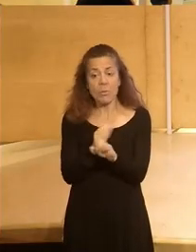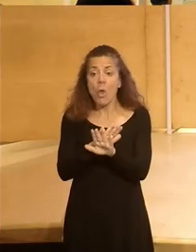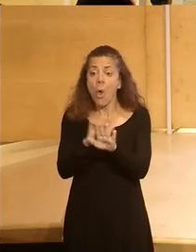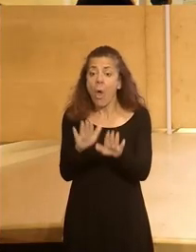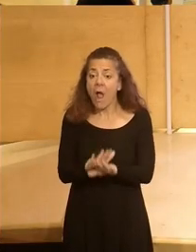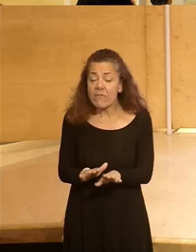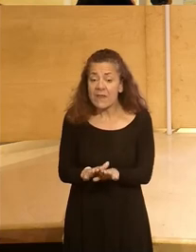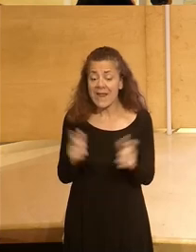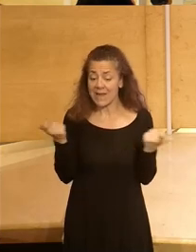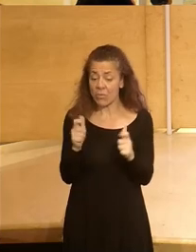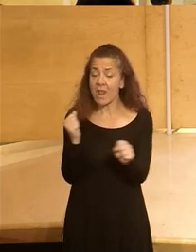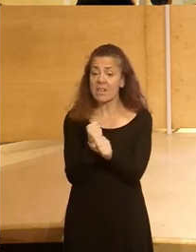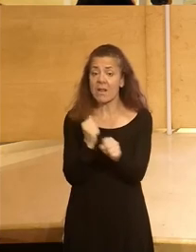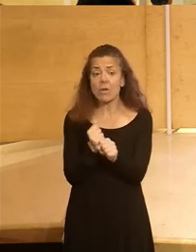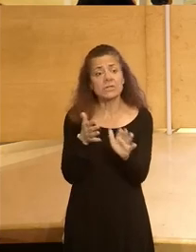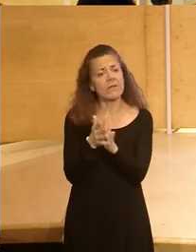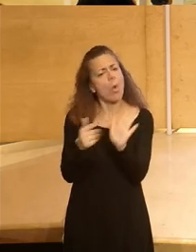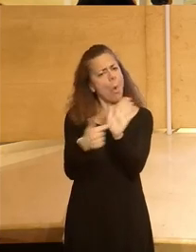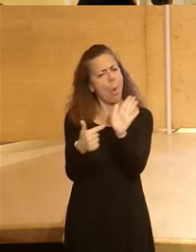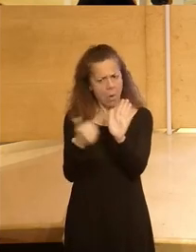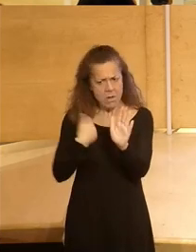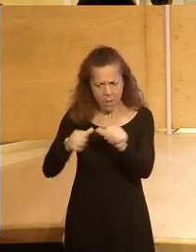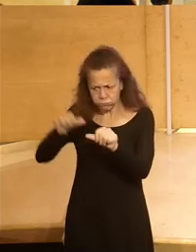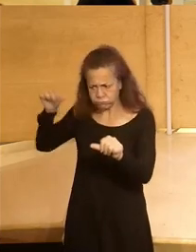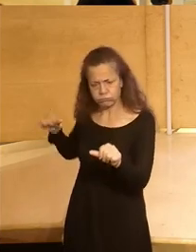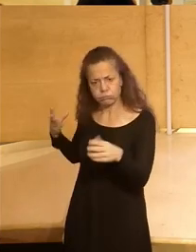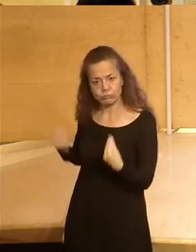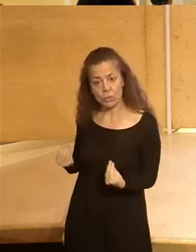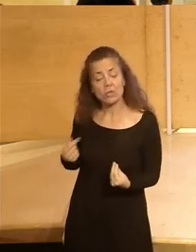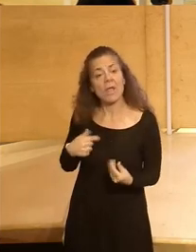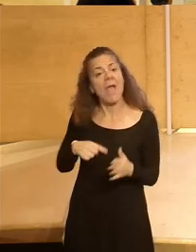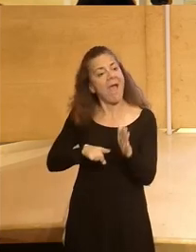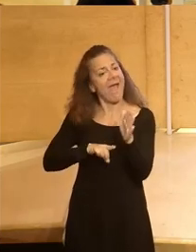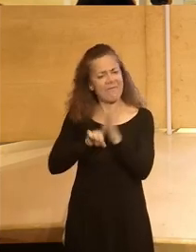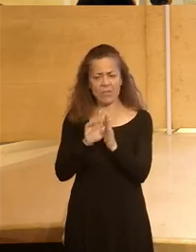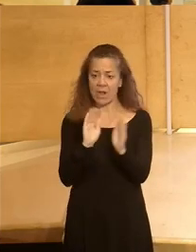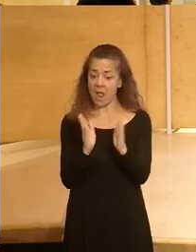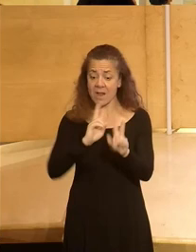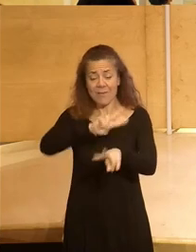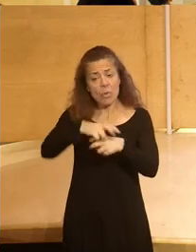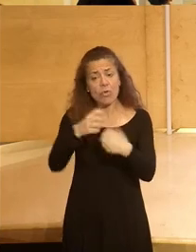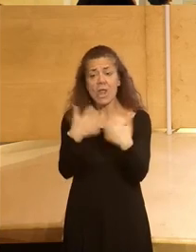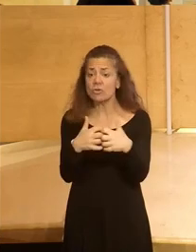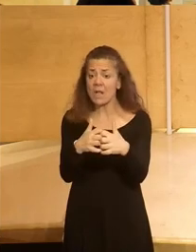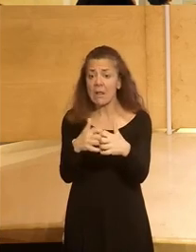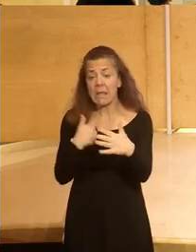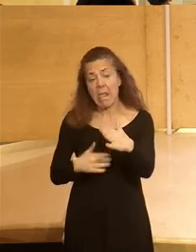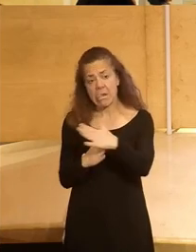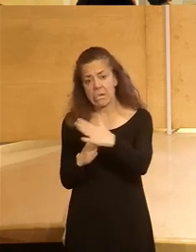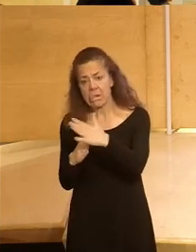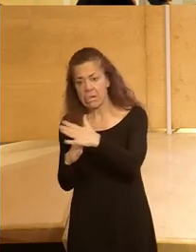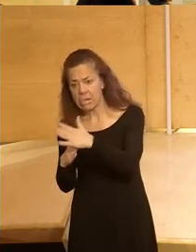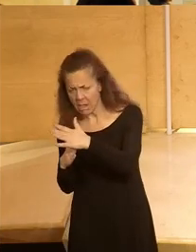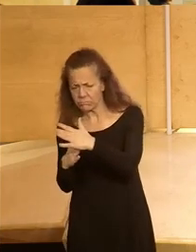final la reducción de la jornada laboral es una reivindicación histórica que avanzó mucho durante la revolución industrial y que ha estado parada durante